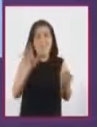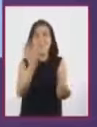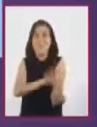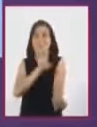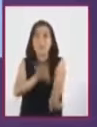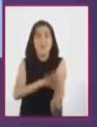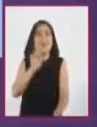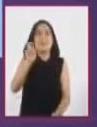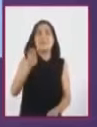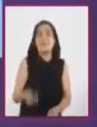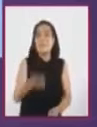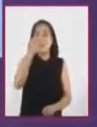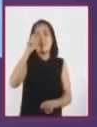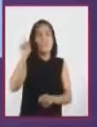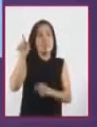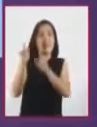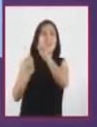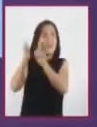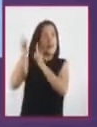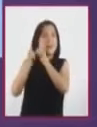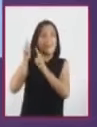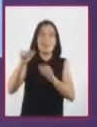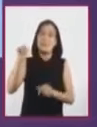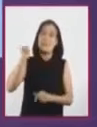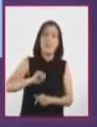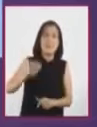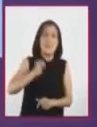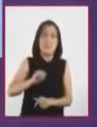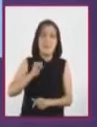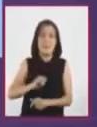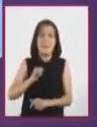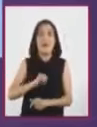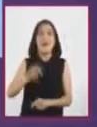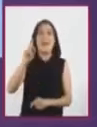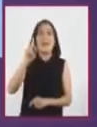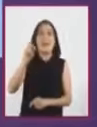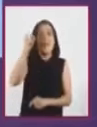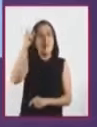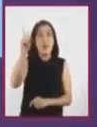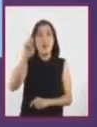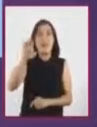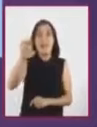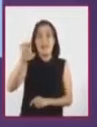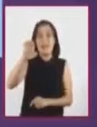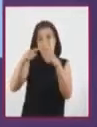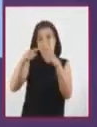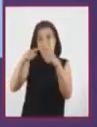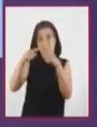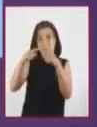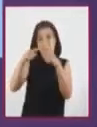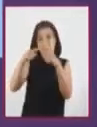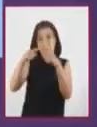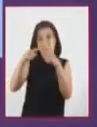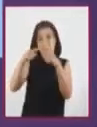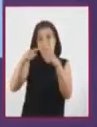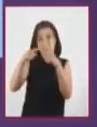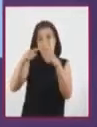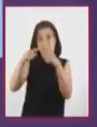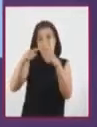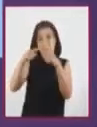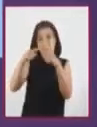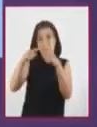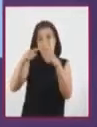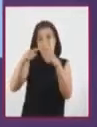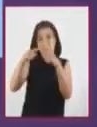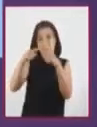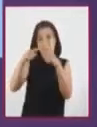comenzó en la antigua Grecia. El dios Helios, o del sol, era dorado y tenía varios templos. Los